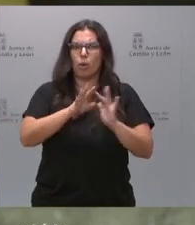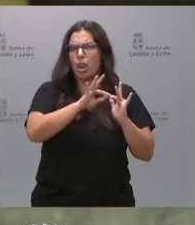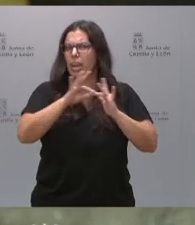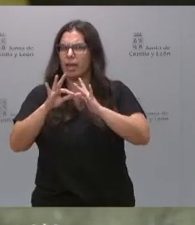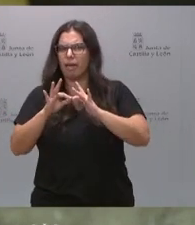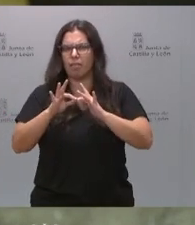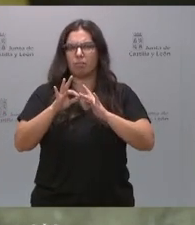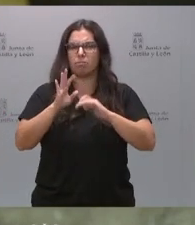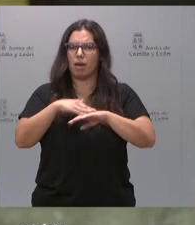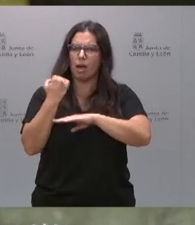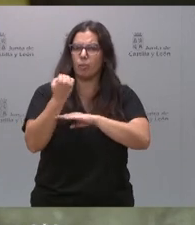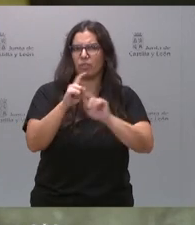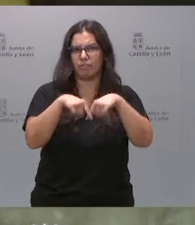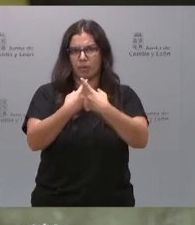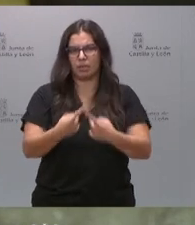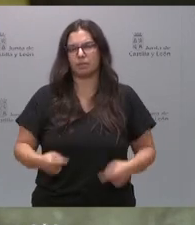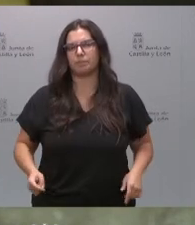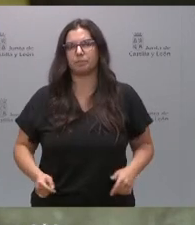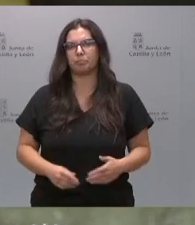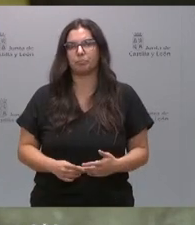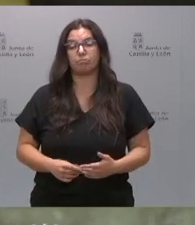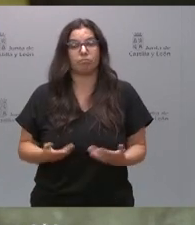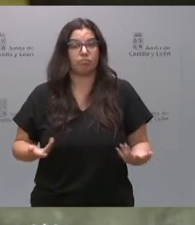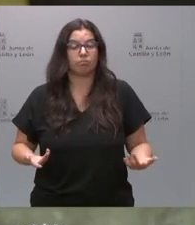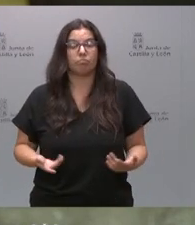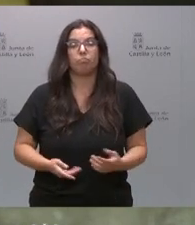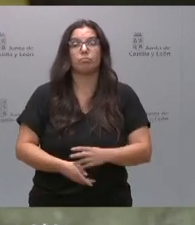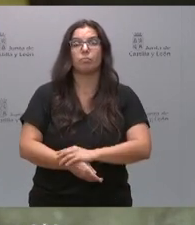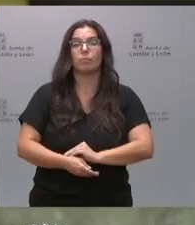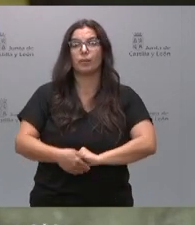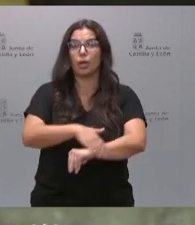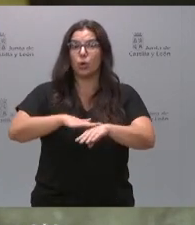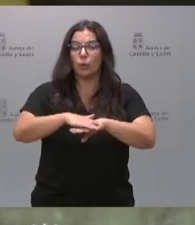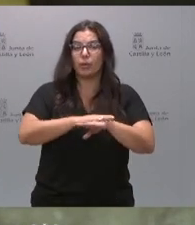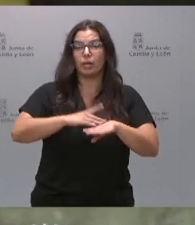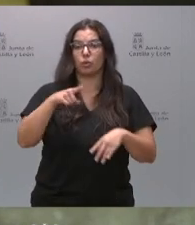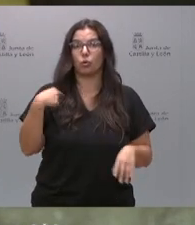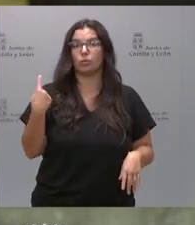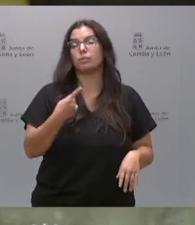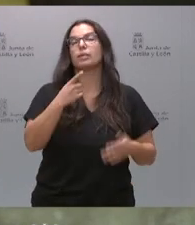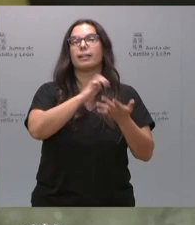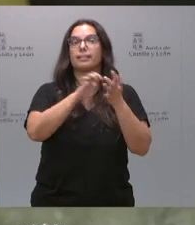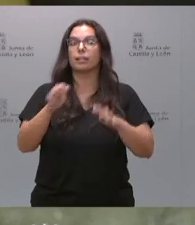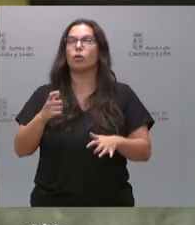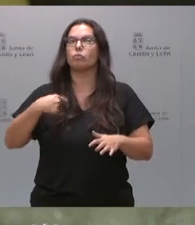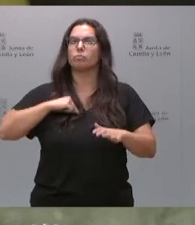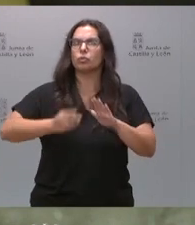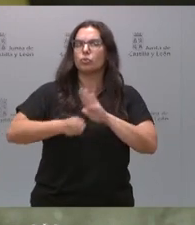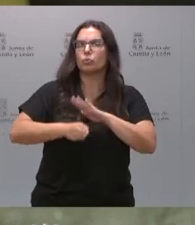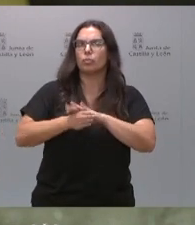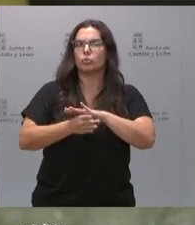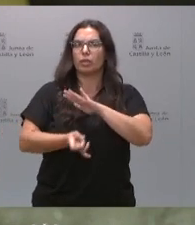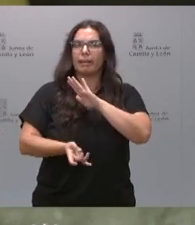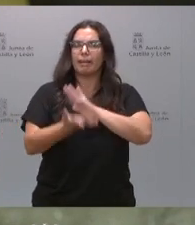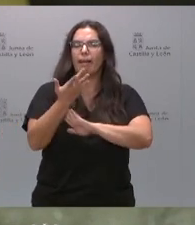apoyando a las familias. Como ven, el Gobierno de Castilla y León vamos a seguir generando